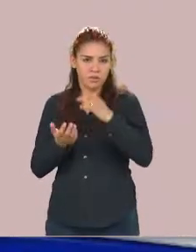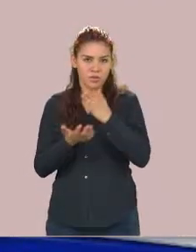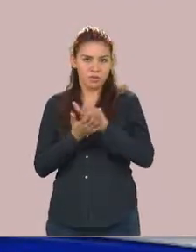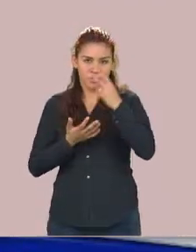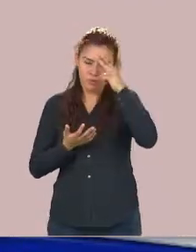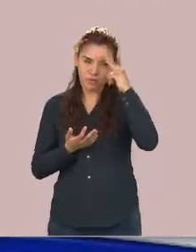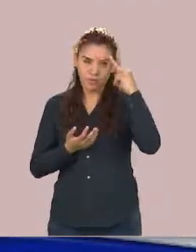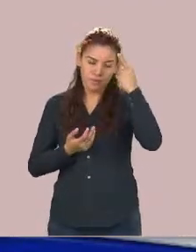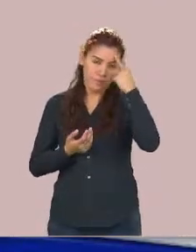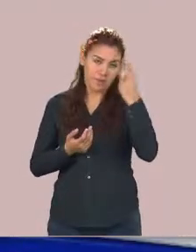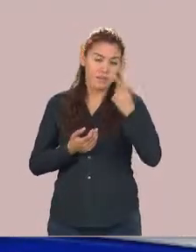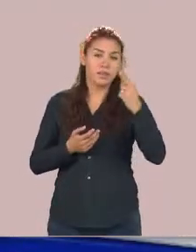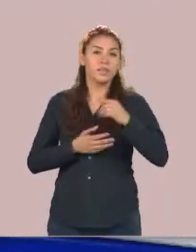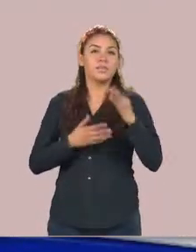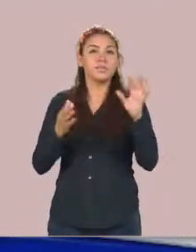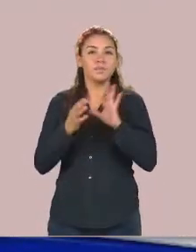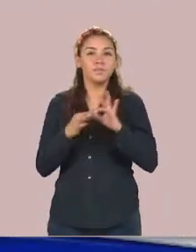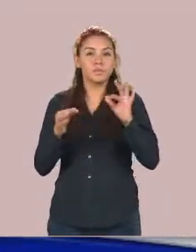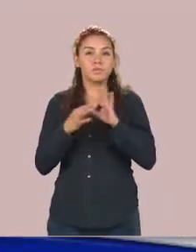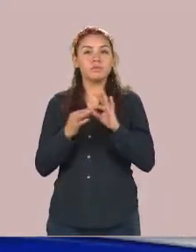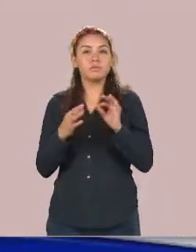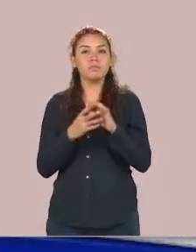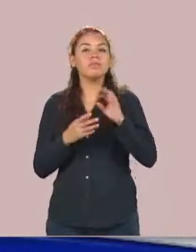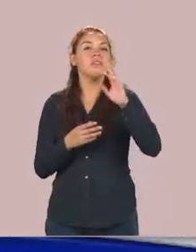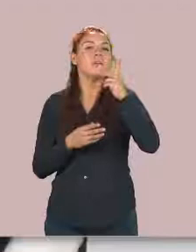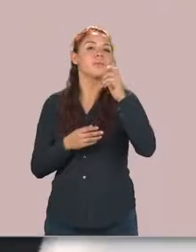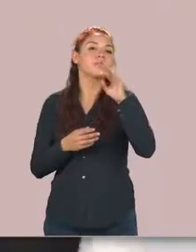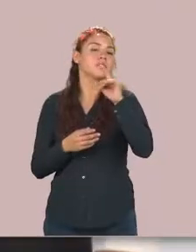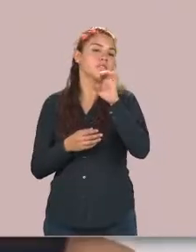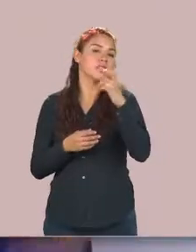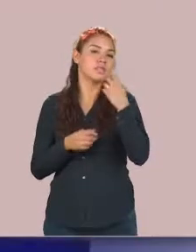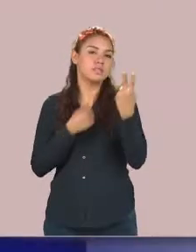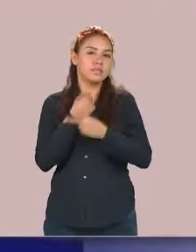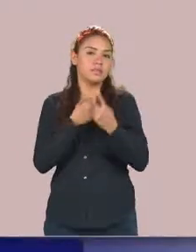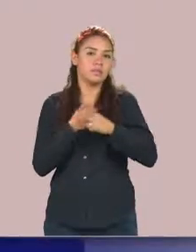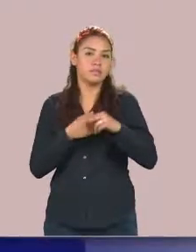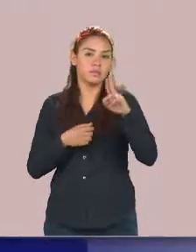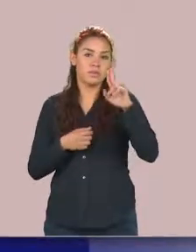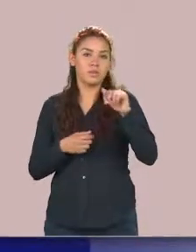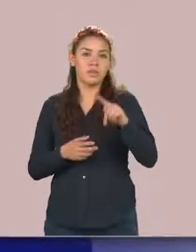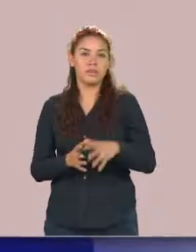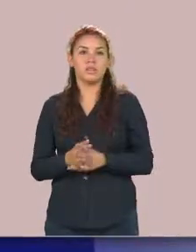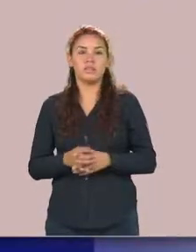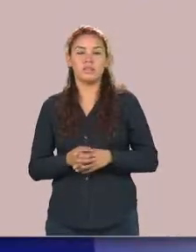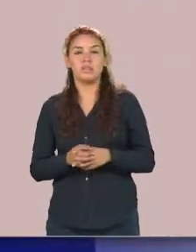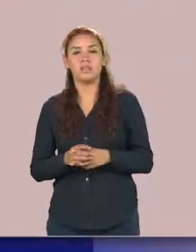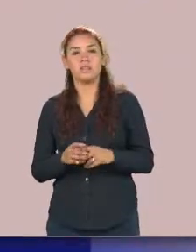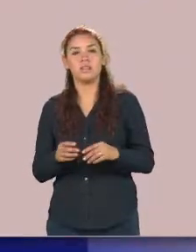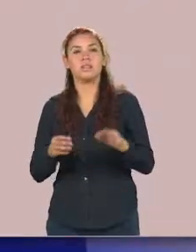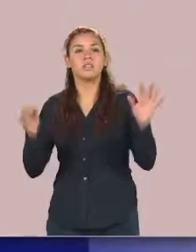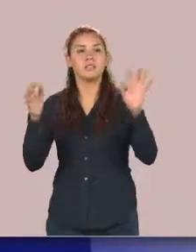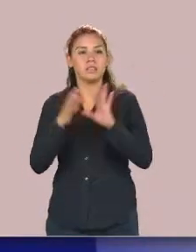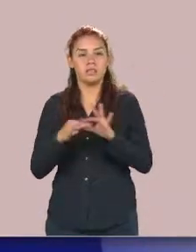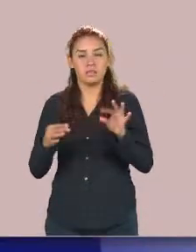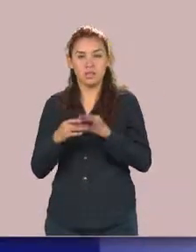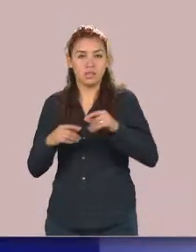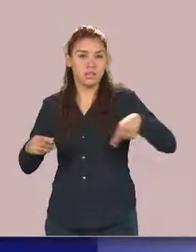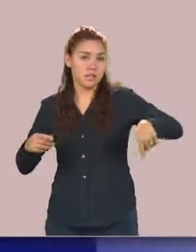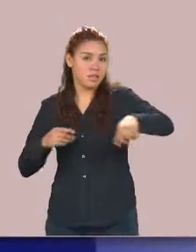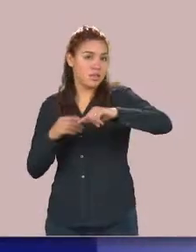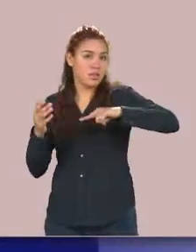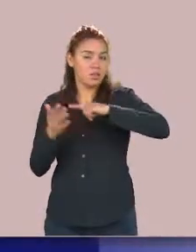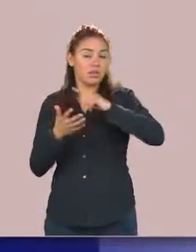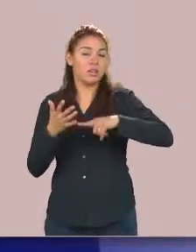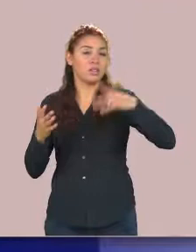participantes de la producción de Televisión Universitaria Nos encontramos en un lugar espectacular ubicado en la capital del estado de